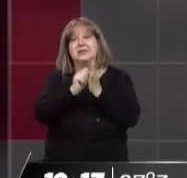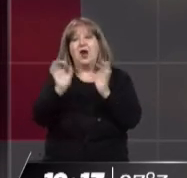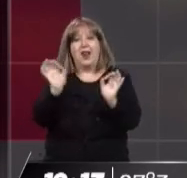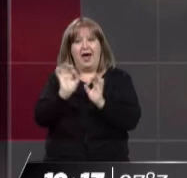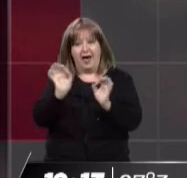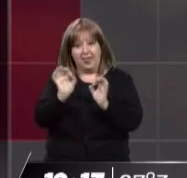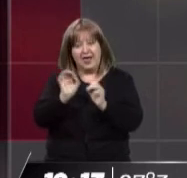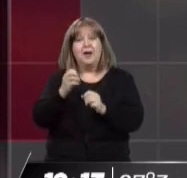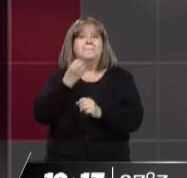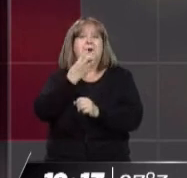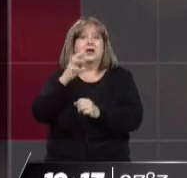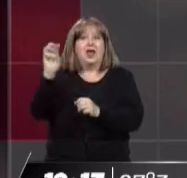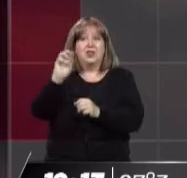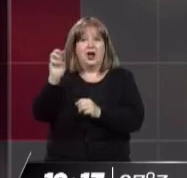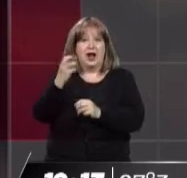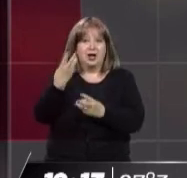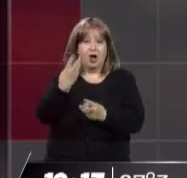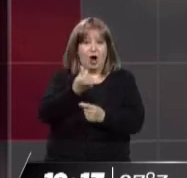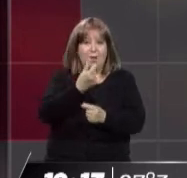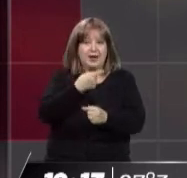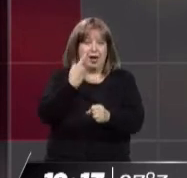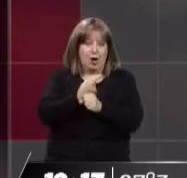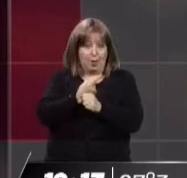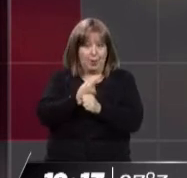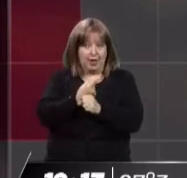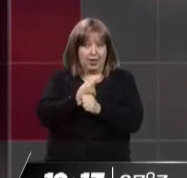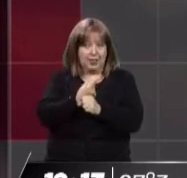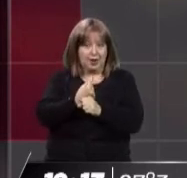oficializado. Exactamente, ¿verdad? Exactamente.